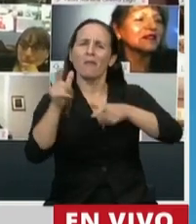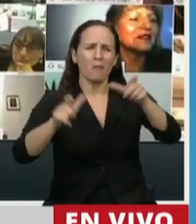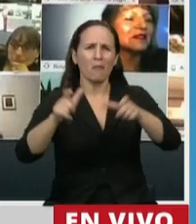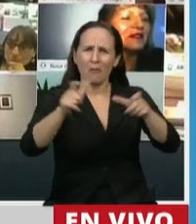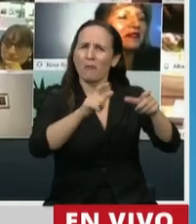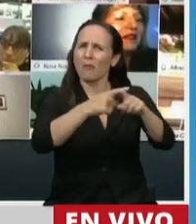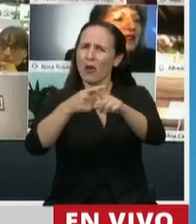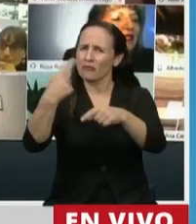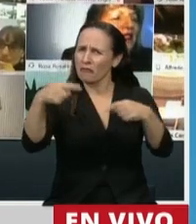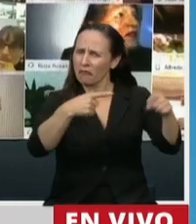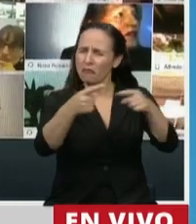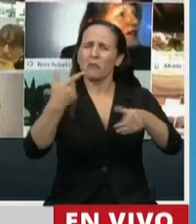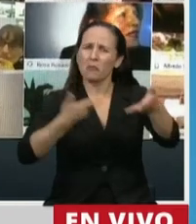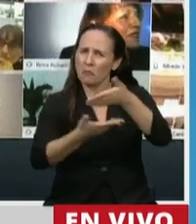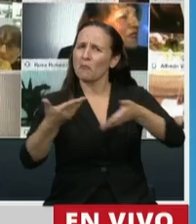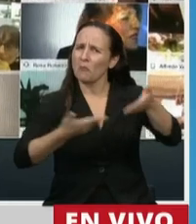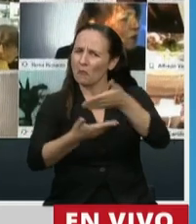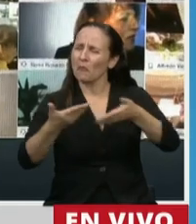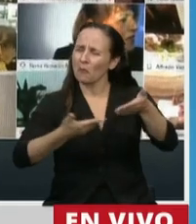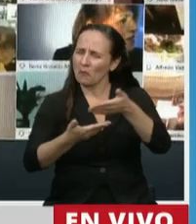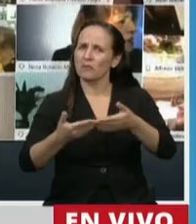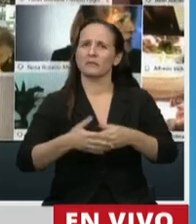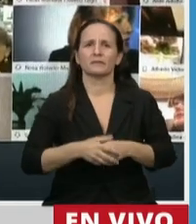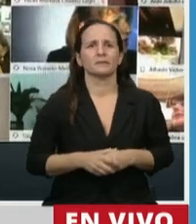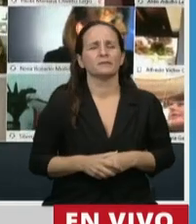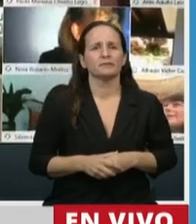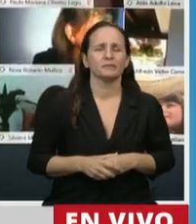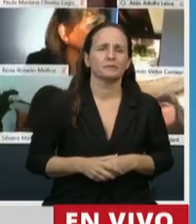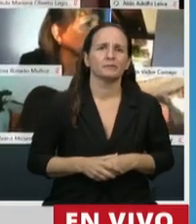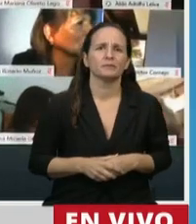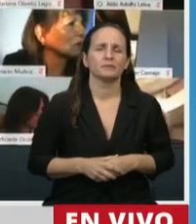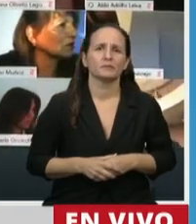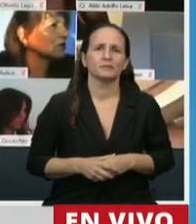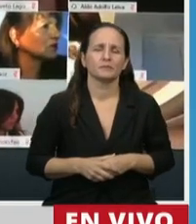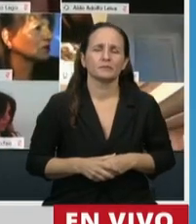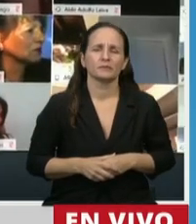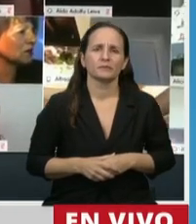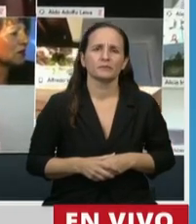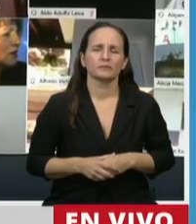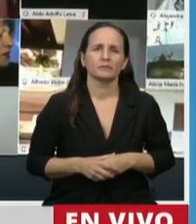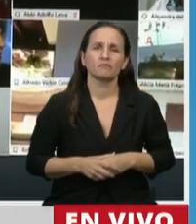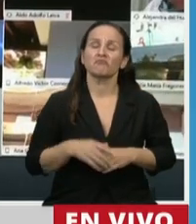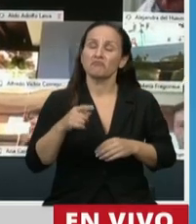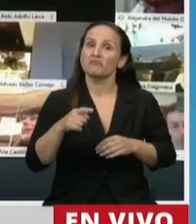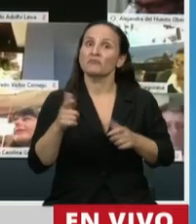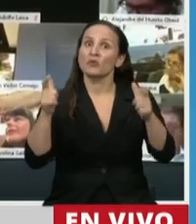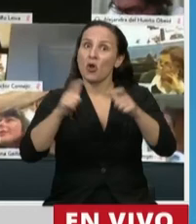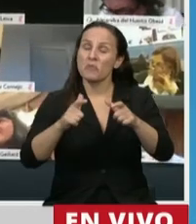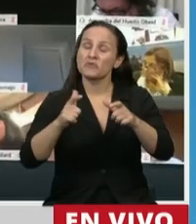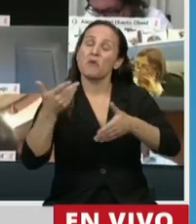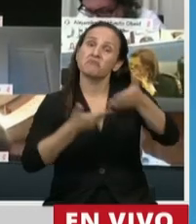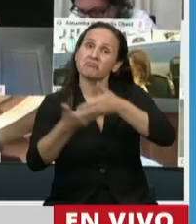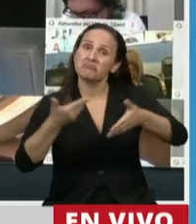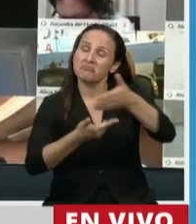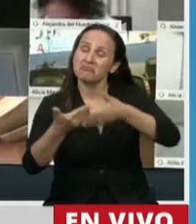actores políticos que la conformamos y haber logrado llegar a un acuerdo en